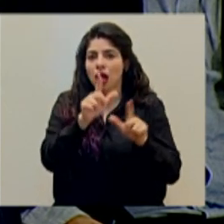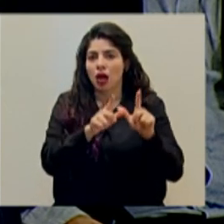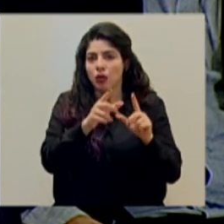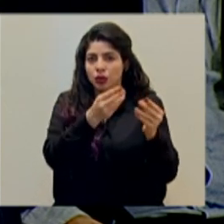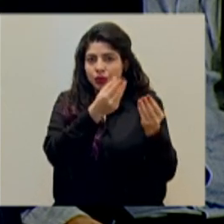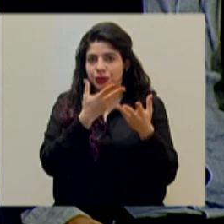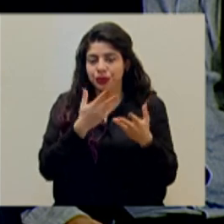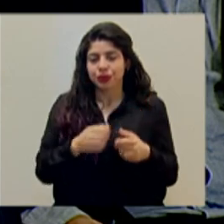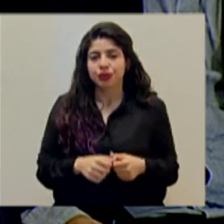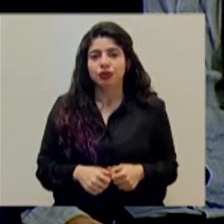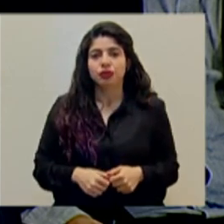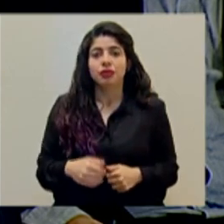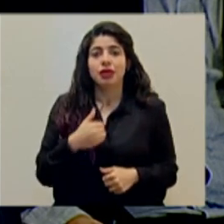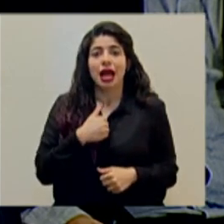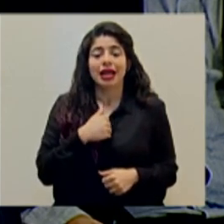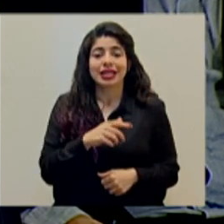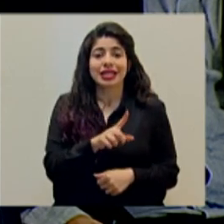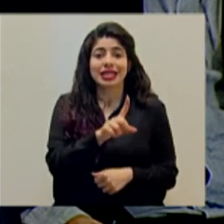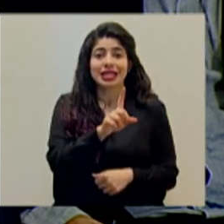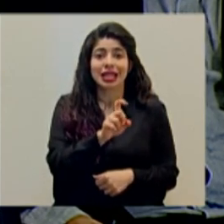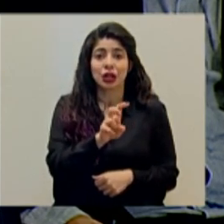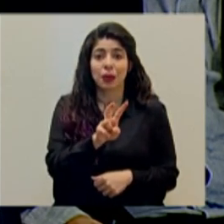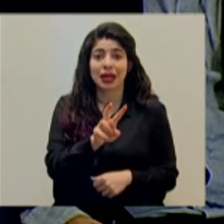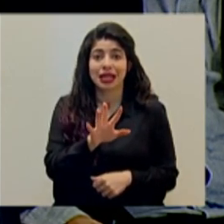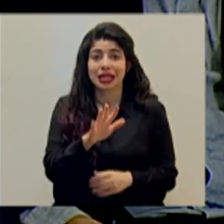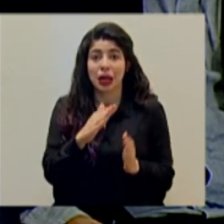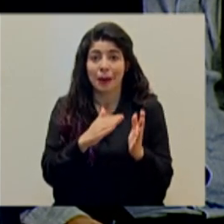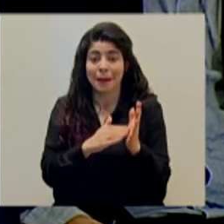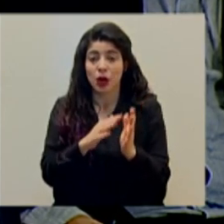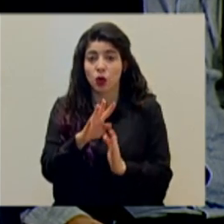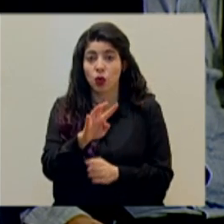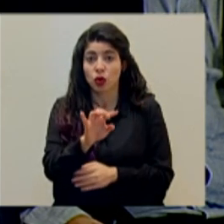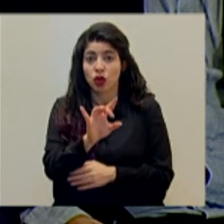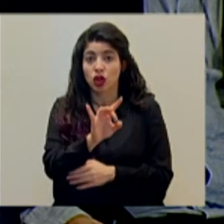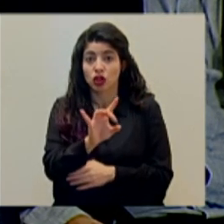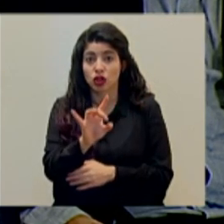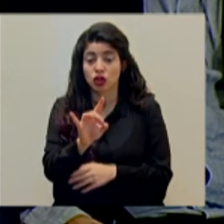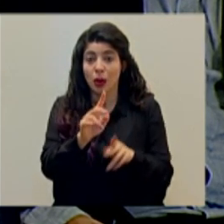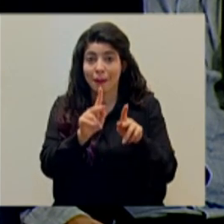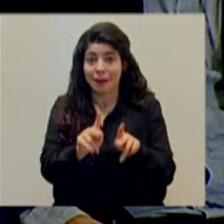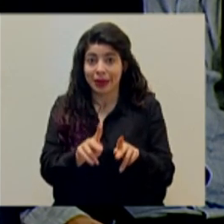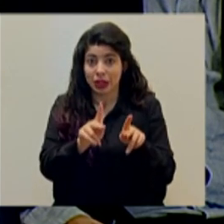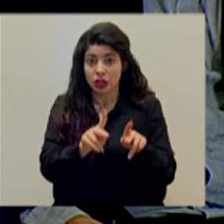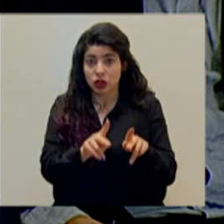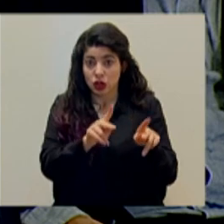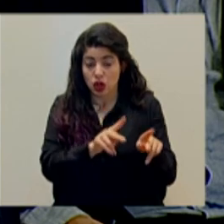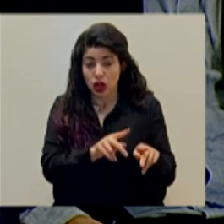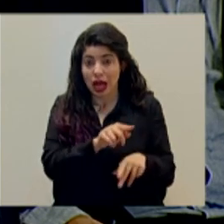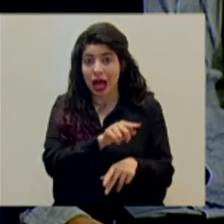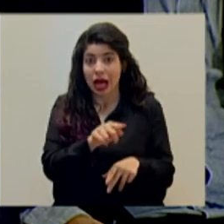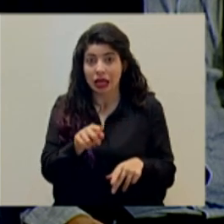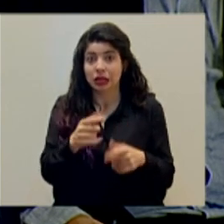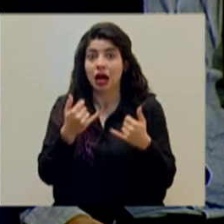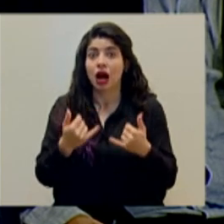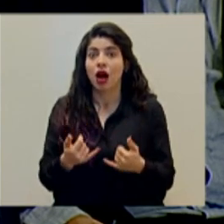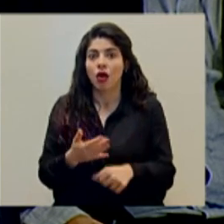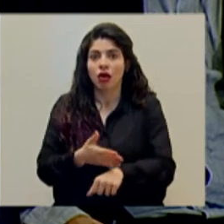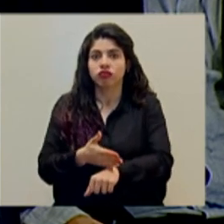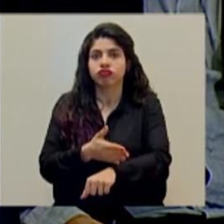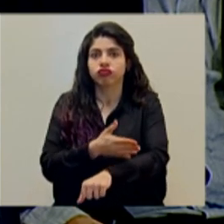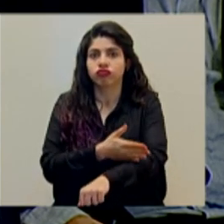125,488 personas que han registrado un estatus de